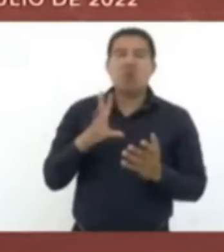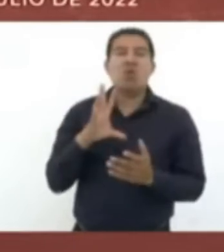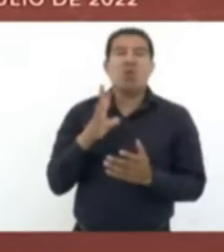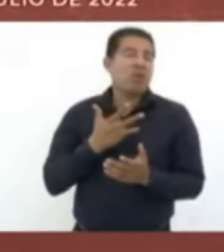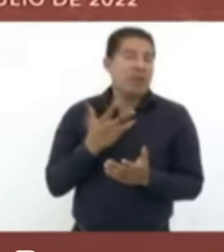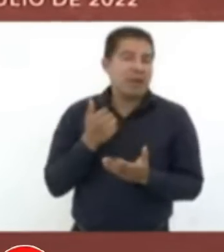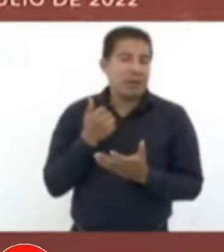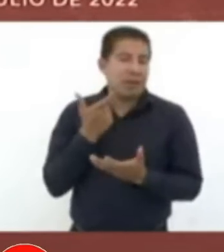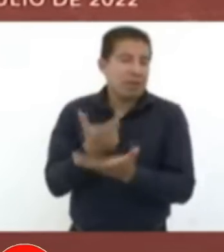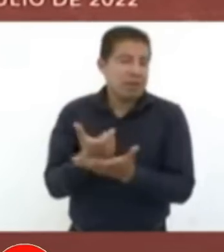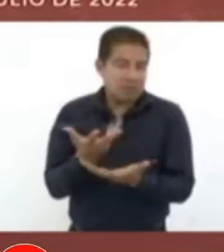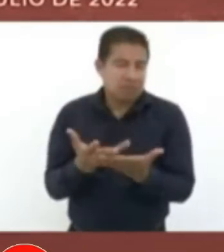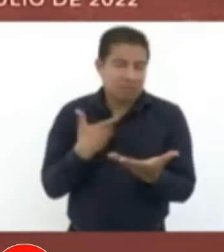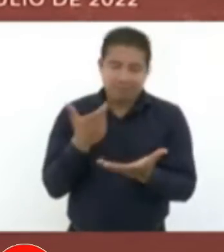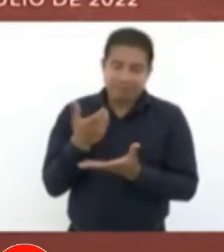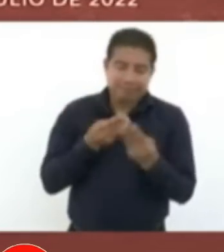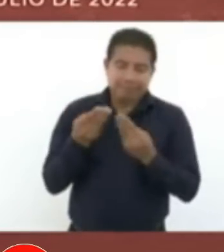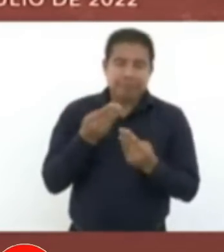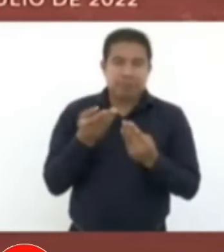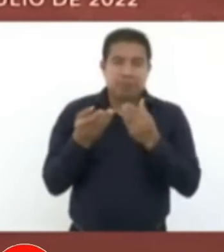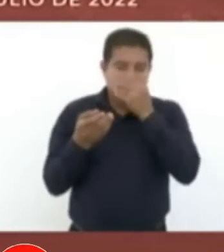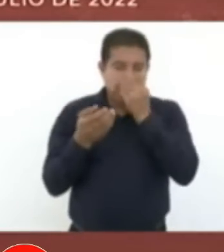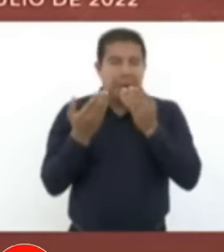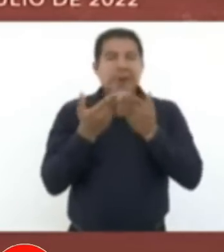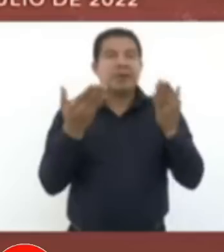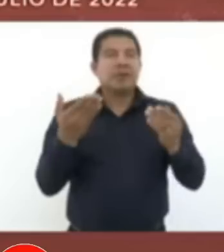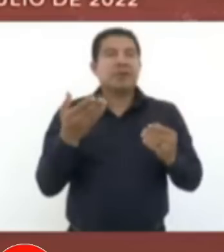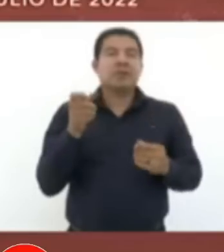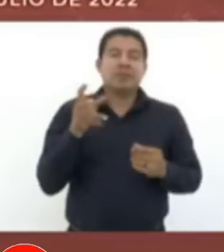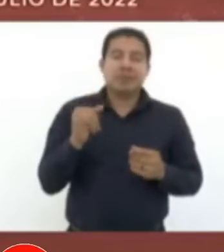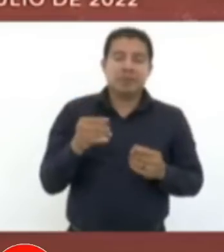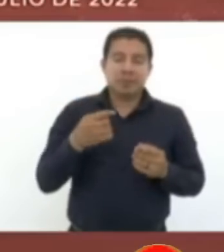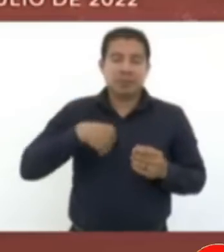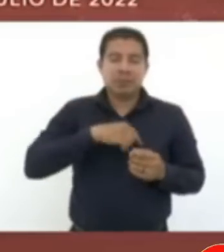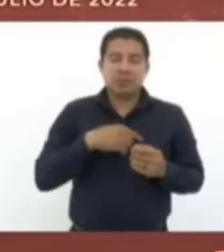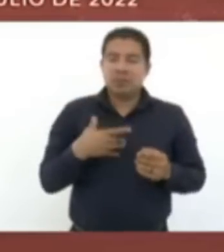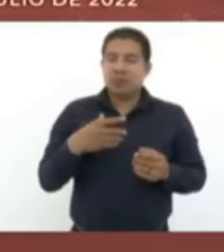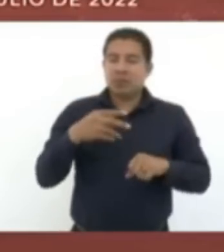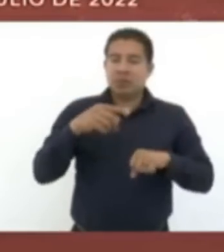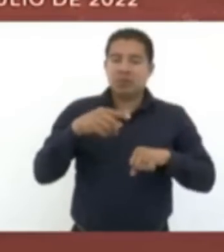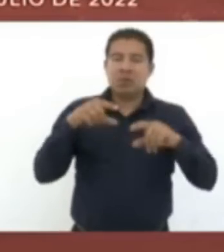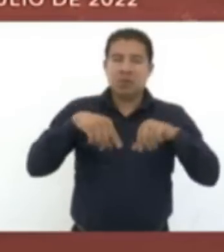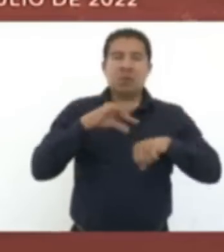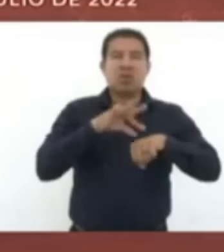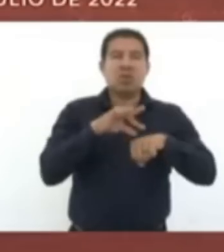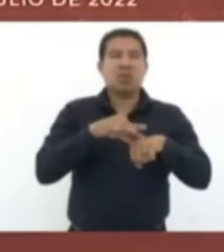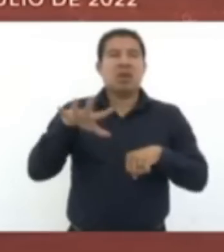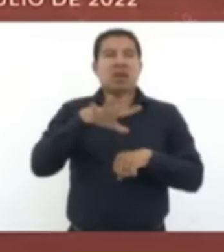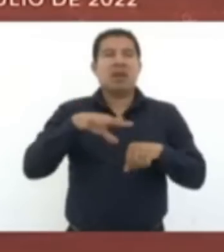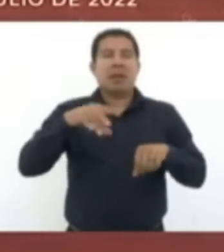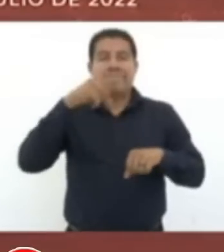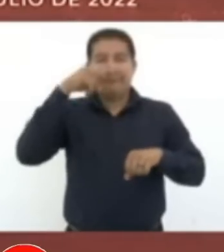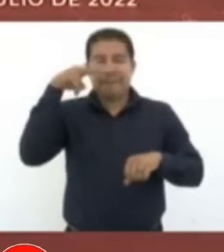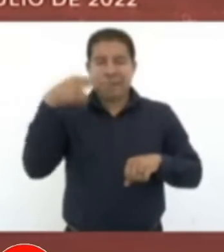a qué nos llevó eso? A que ahora no tenemos los médicos en México que necesitamos,